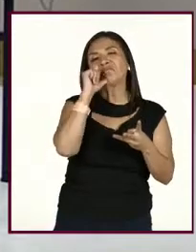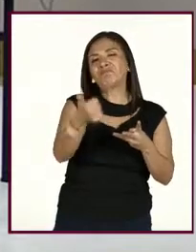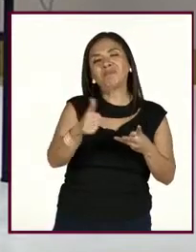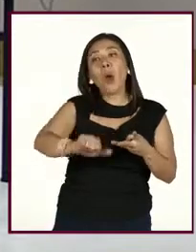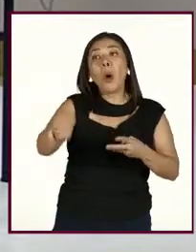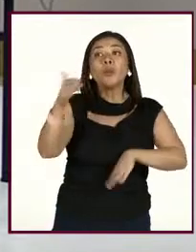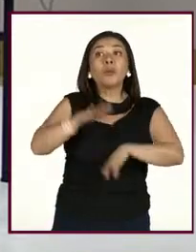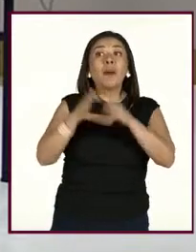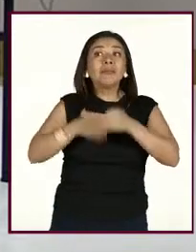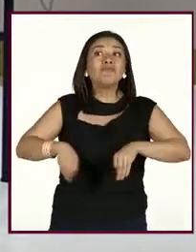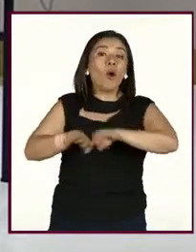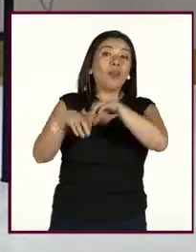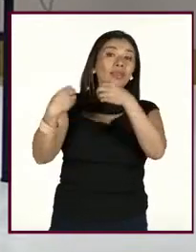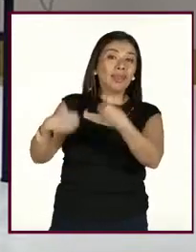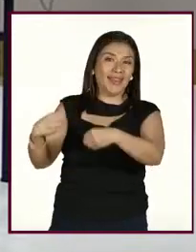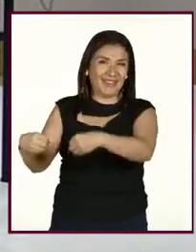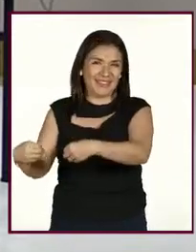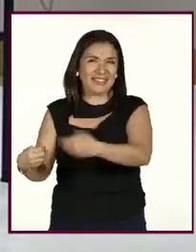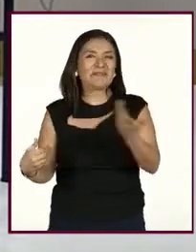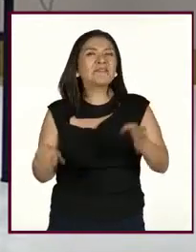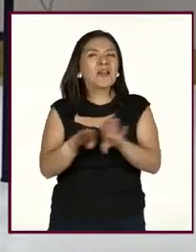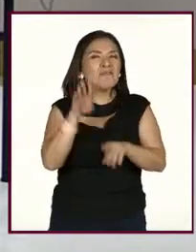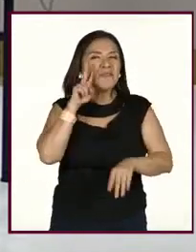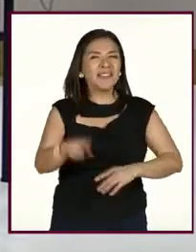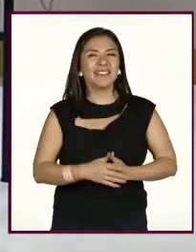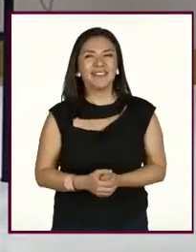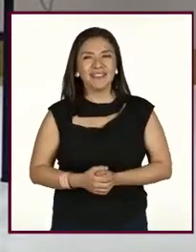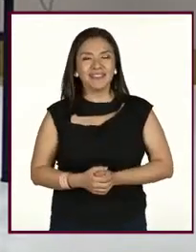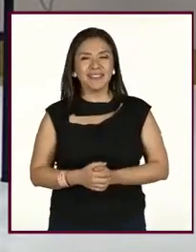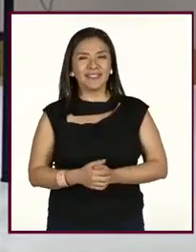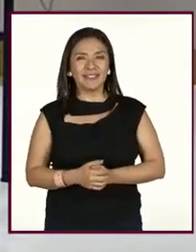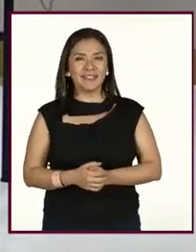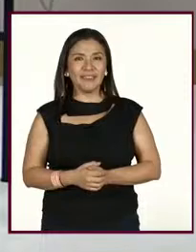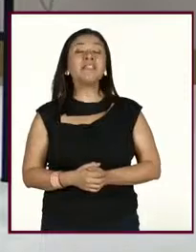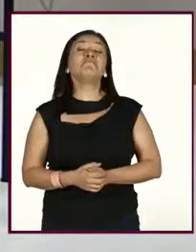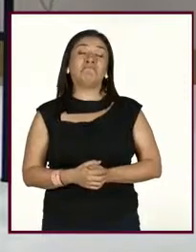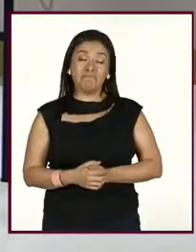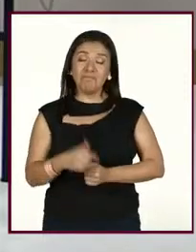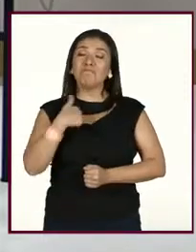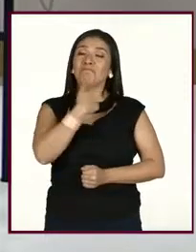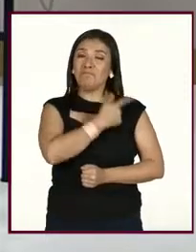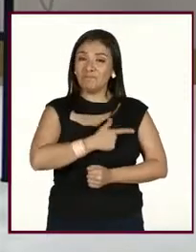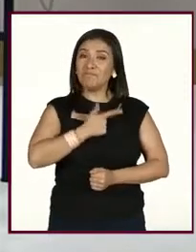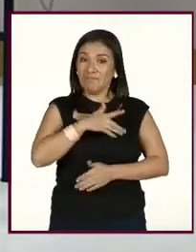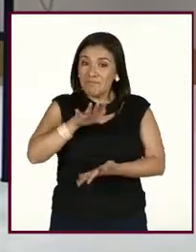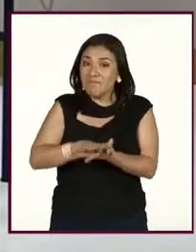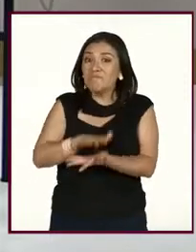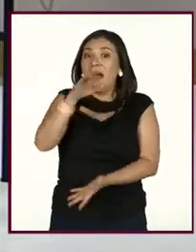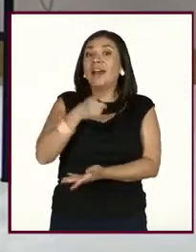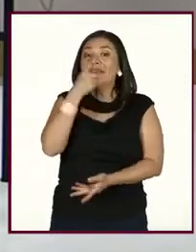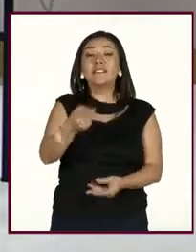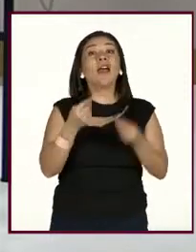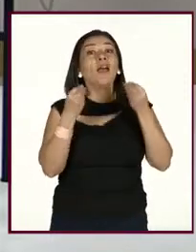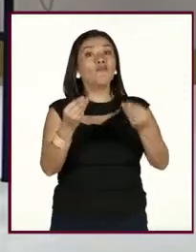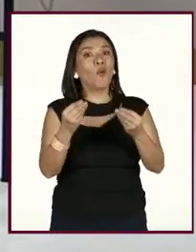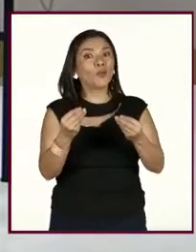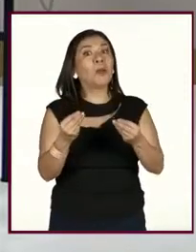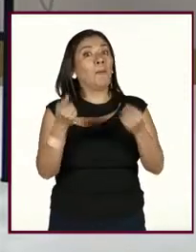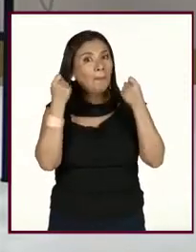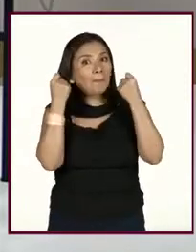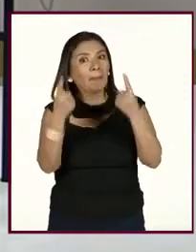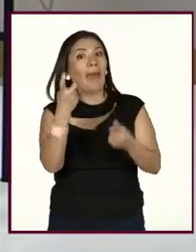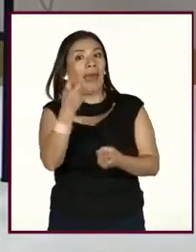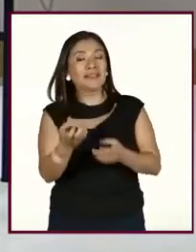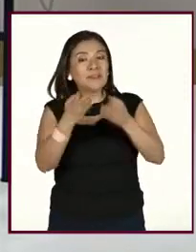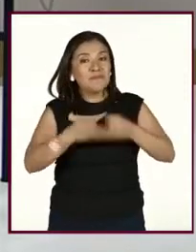Hay cosas más importantes. ¿Qué te parece, Marisa? Bueno, me da gusto que la mayoría contestó que mucho. Que mucho. Sí, es